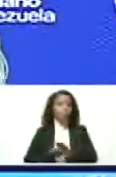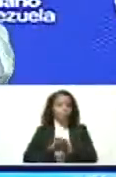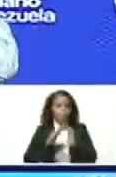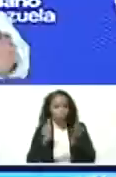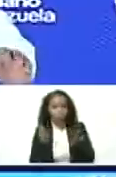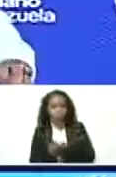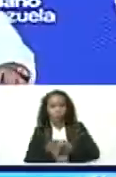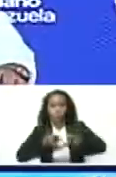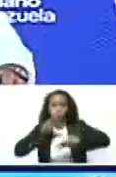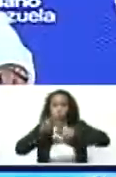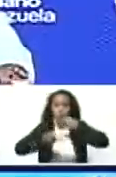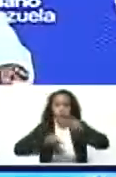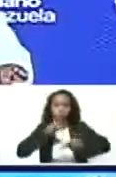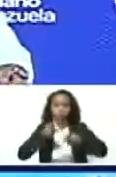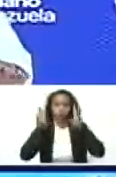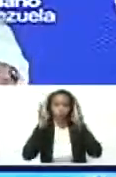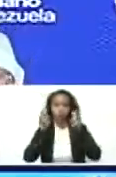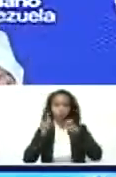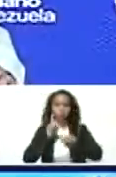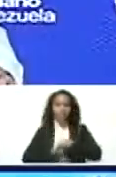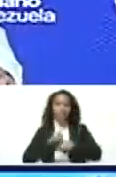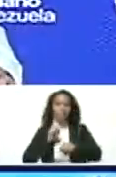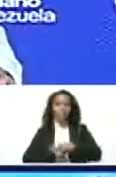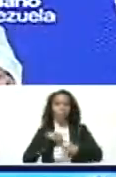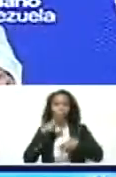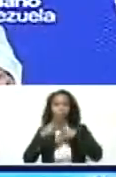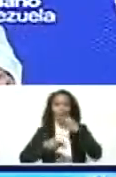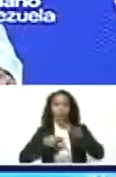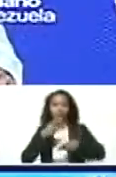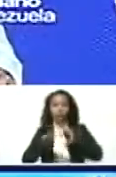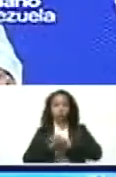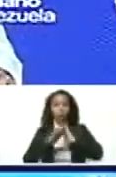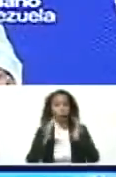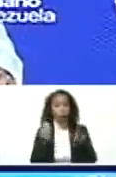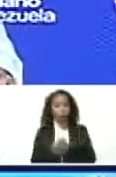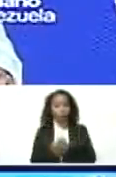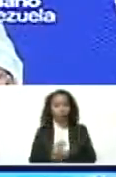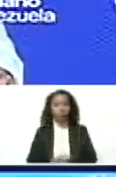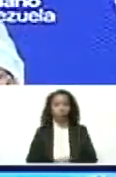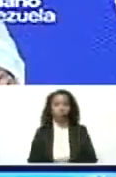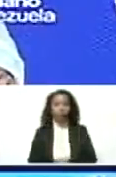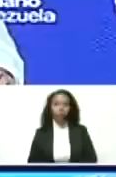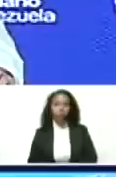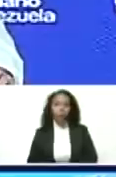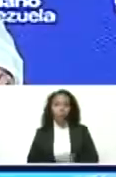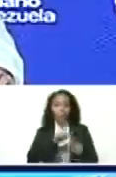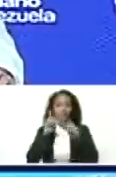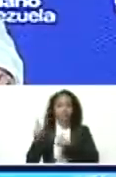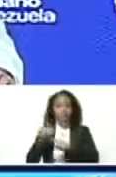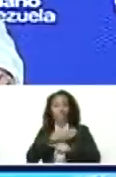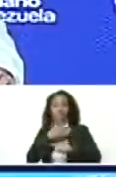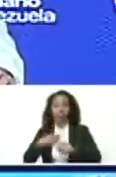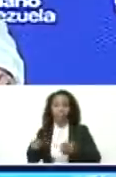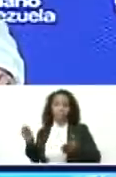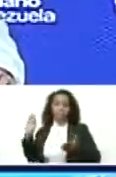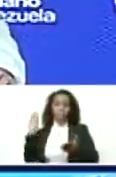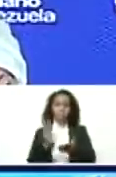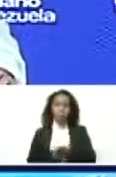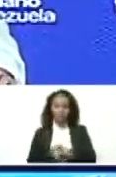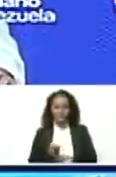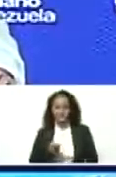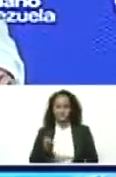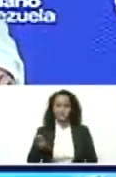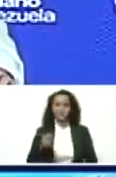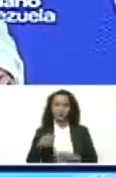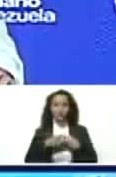Una nueva edad geopolítica. Y así pretendan imponer con el chantaje del